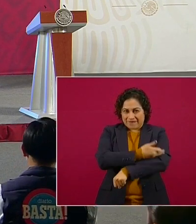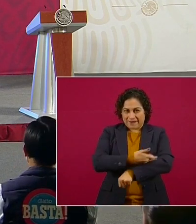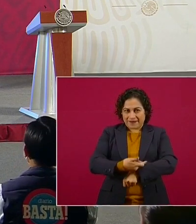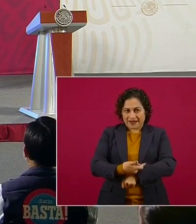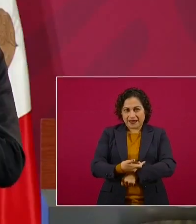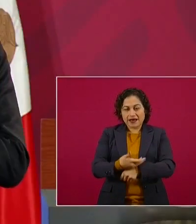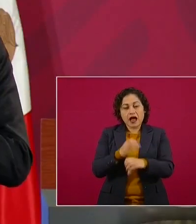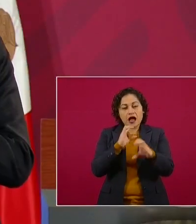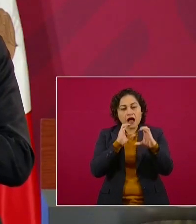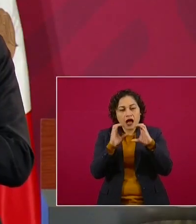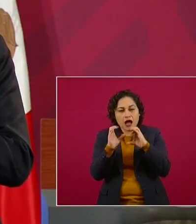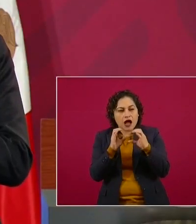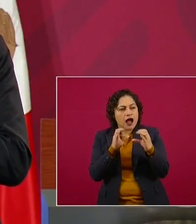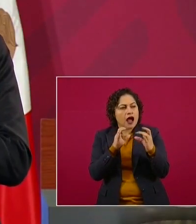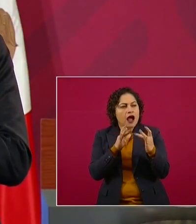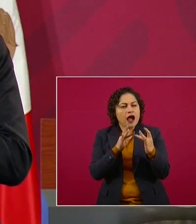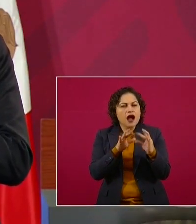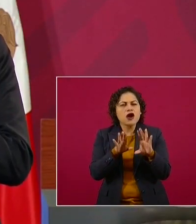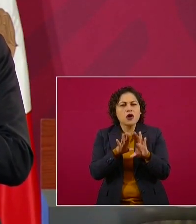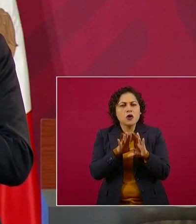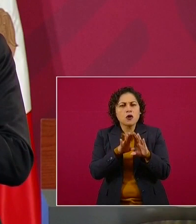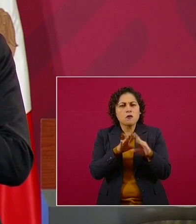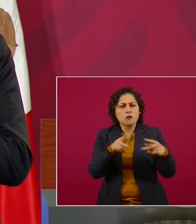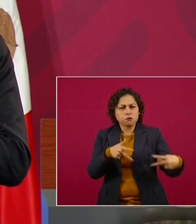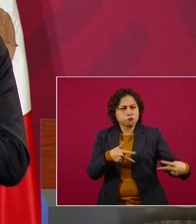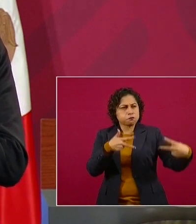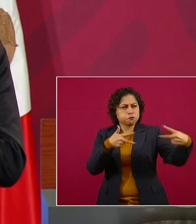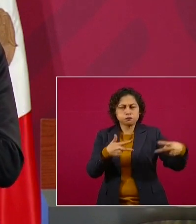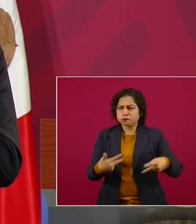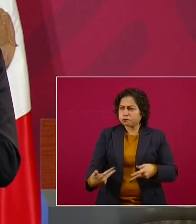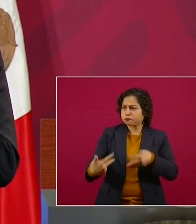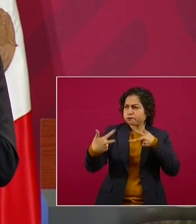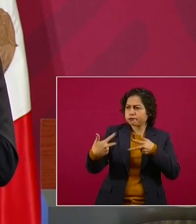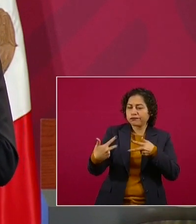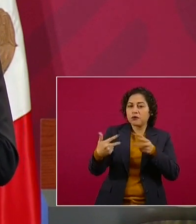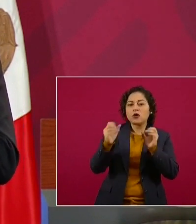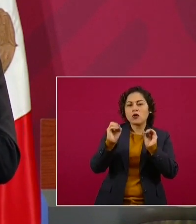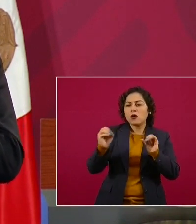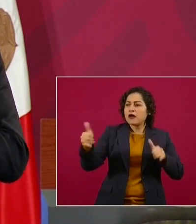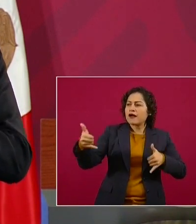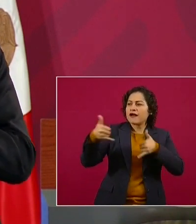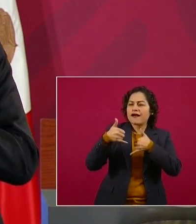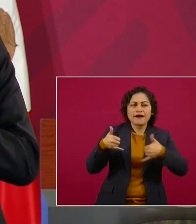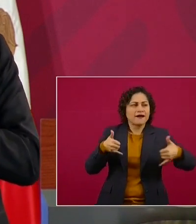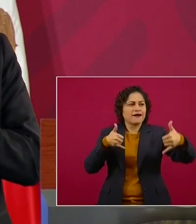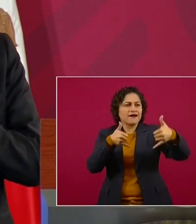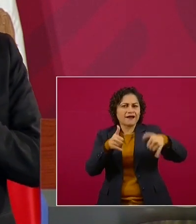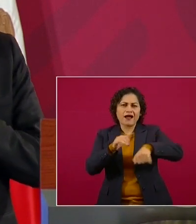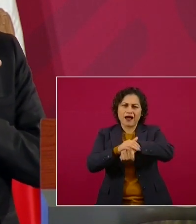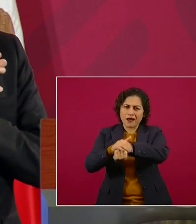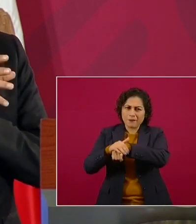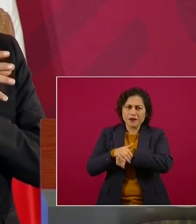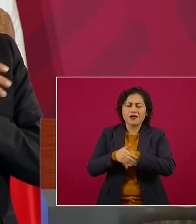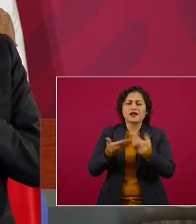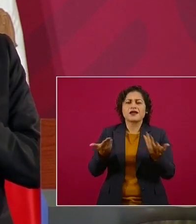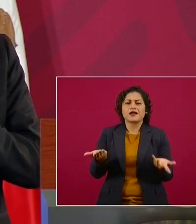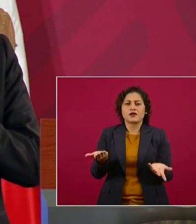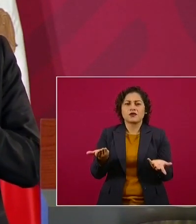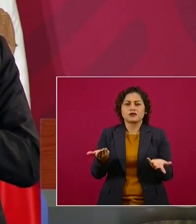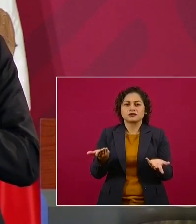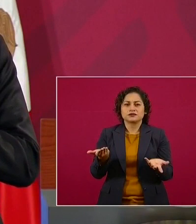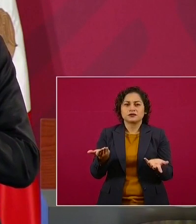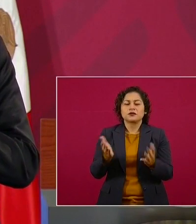con nuestros amigos, que no se reciban muchas